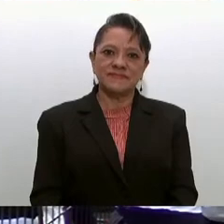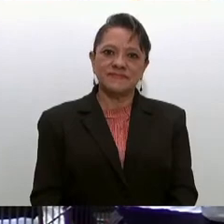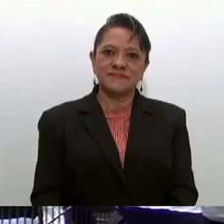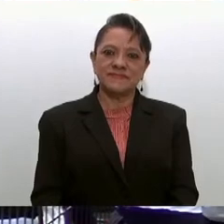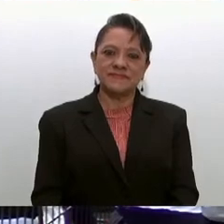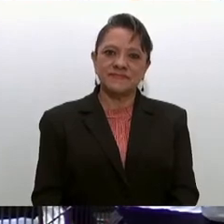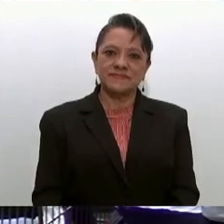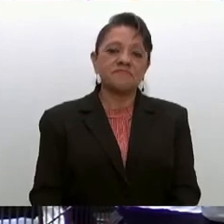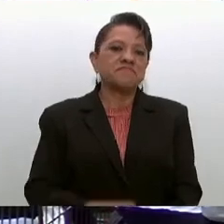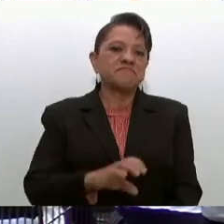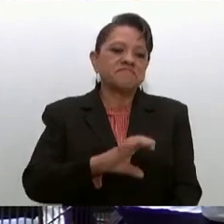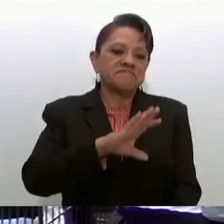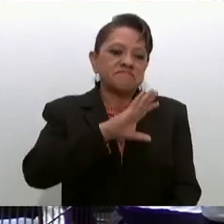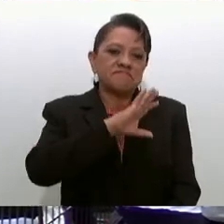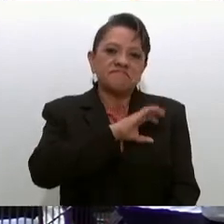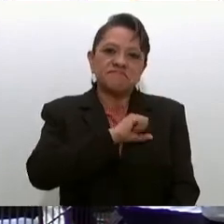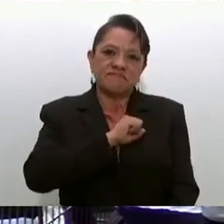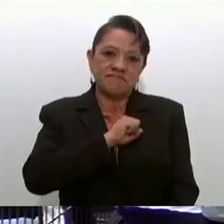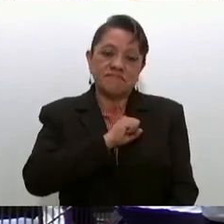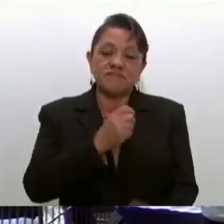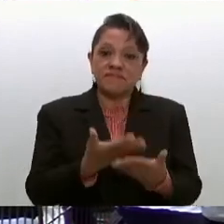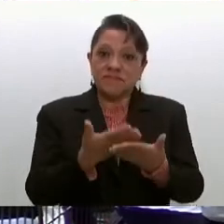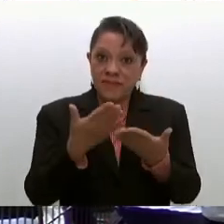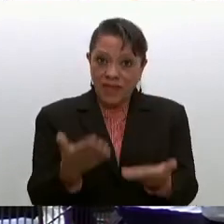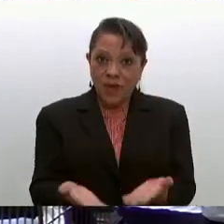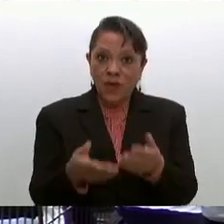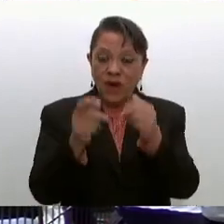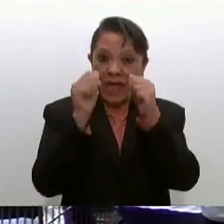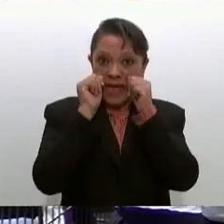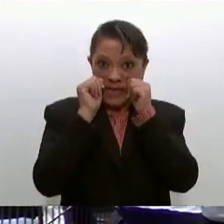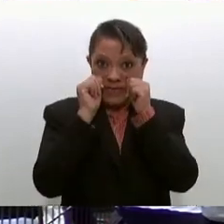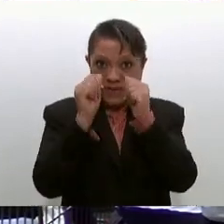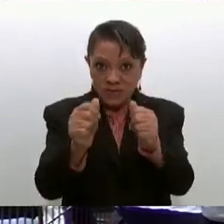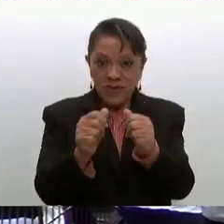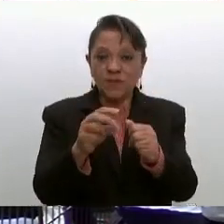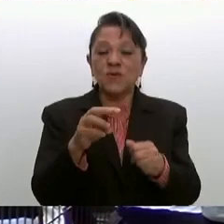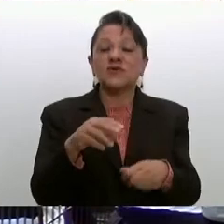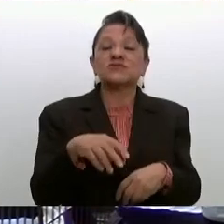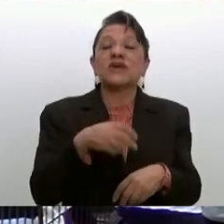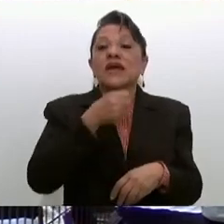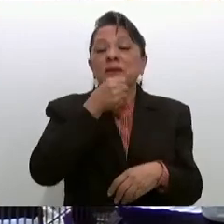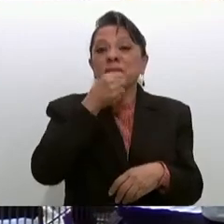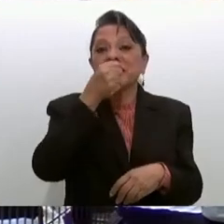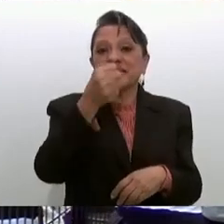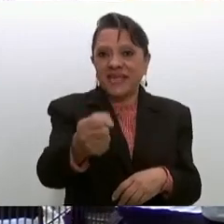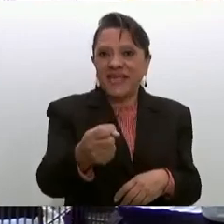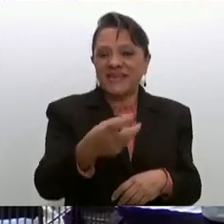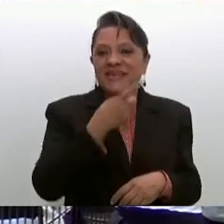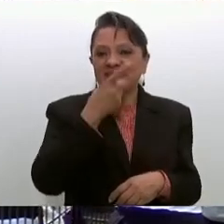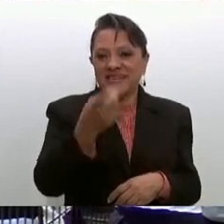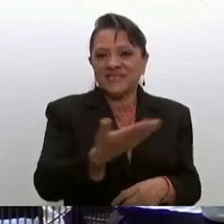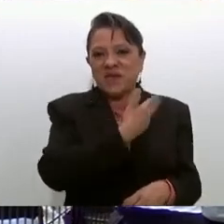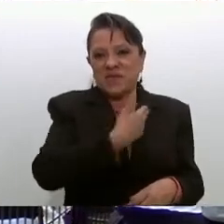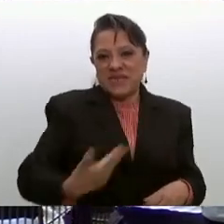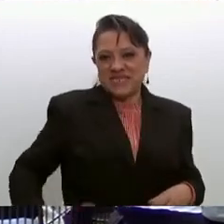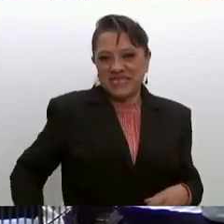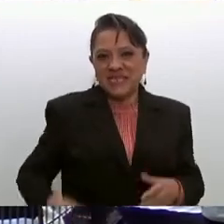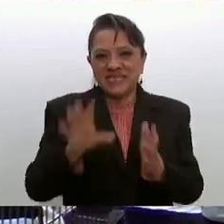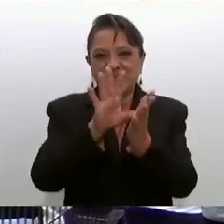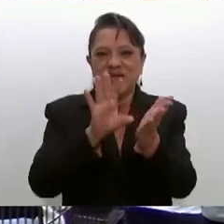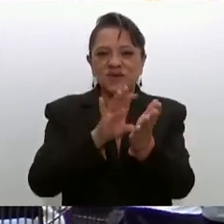estimado público escuchamos el mensaje que nos dirige el presidente constitucional de los Estados Unidos